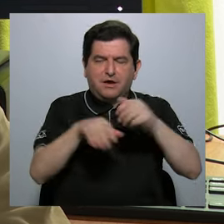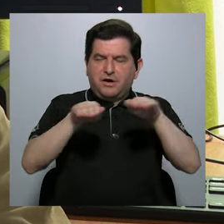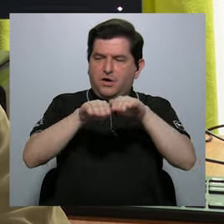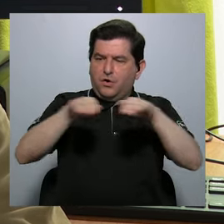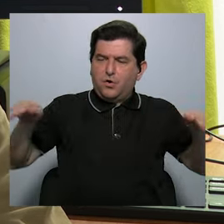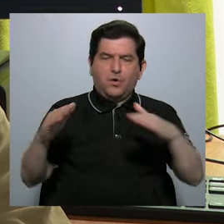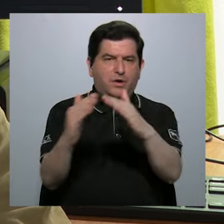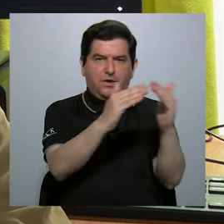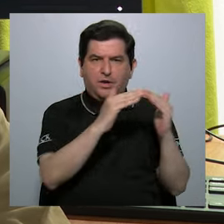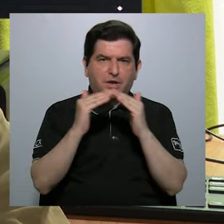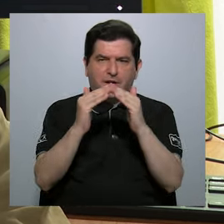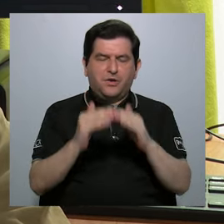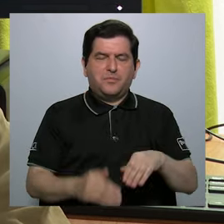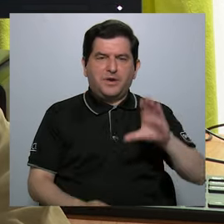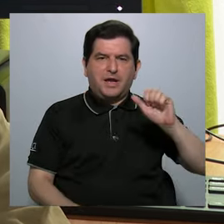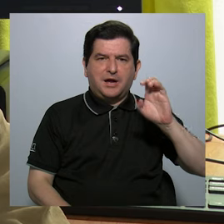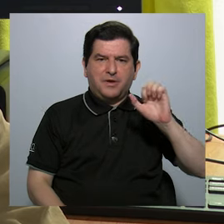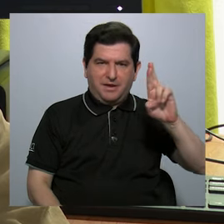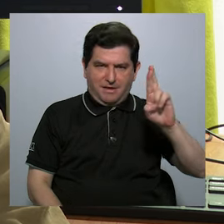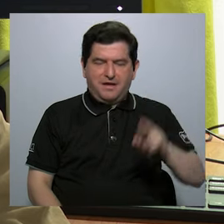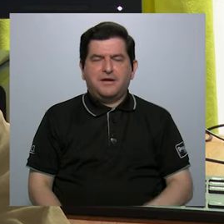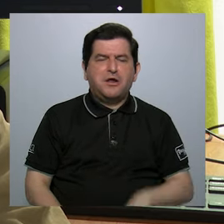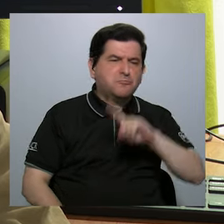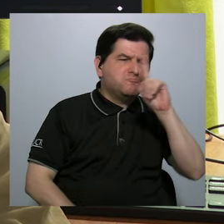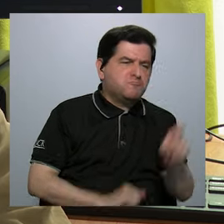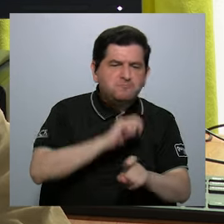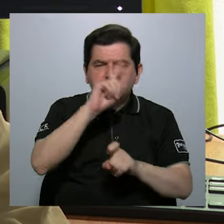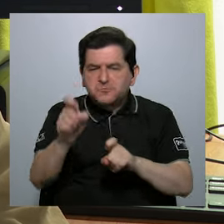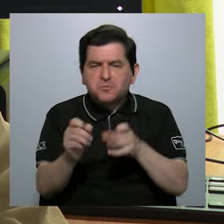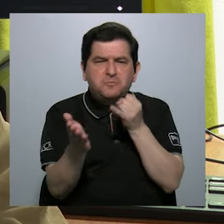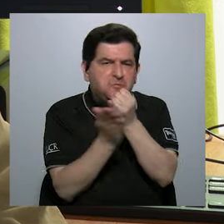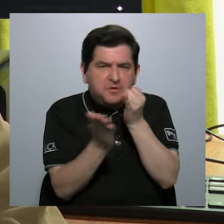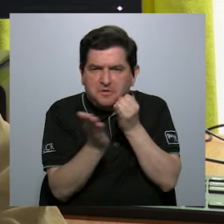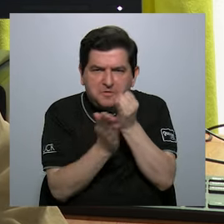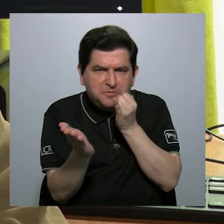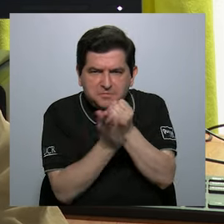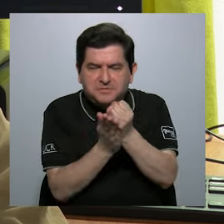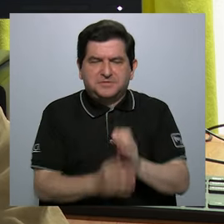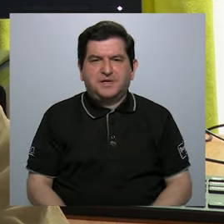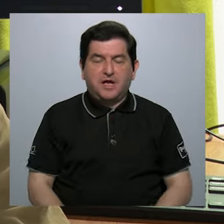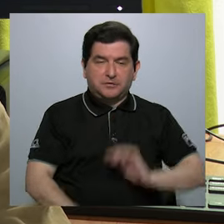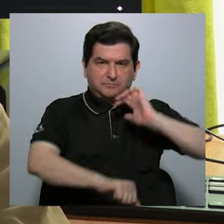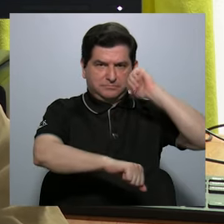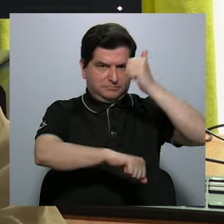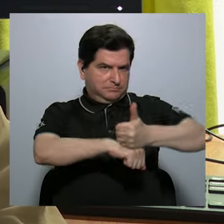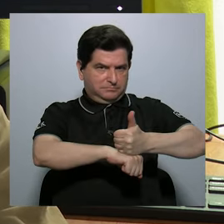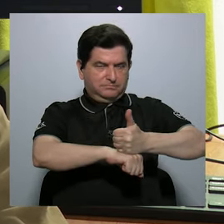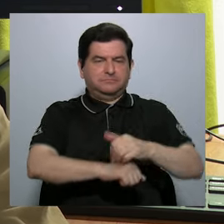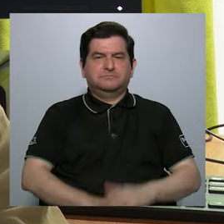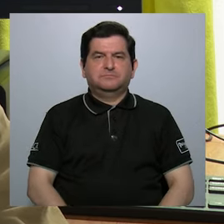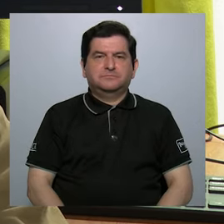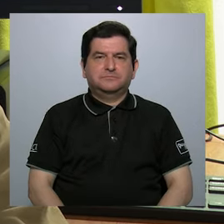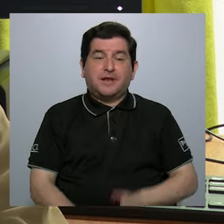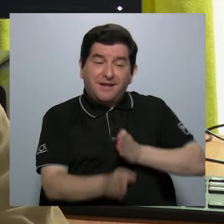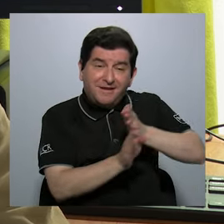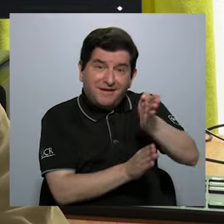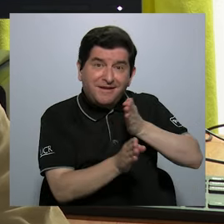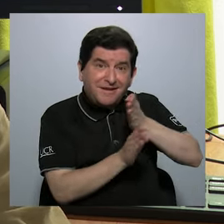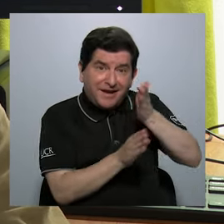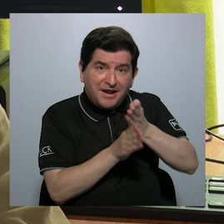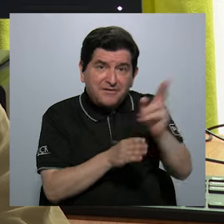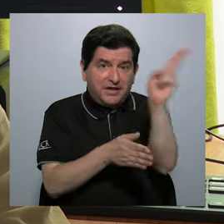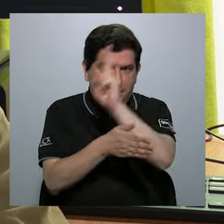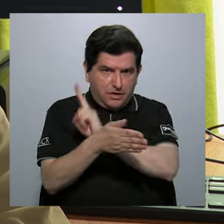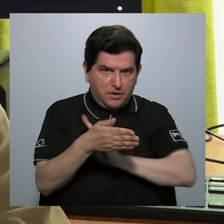un trabajo horizontal con las comunidades cabécares, ¿verdad?, de consulta, de investigación, y se determina que una